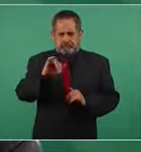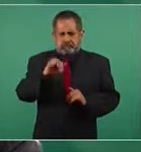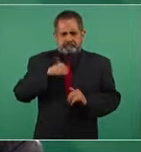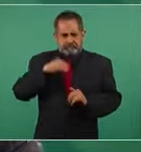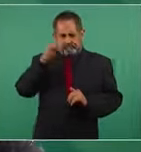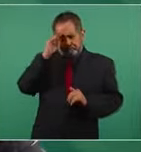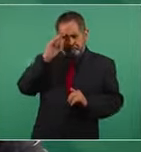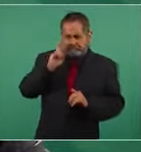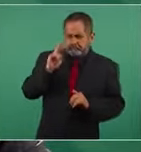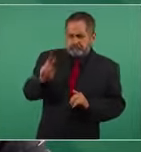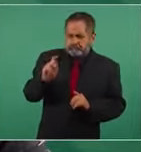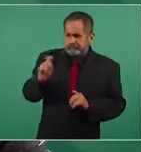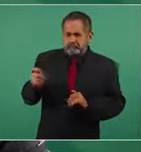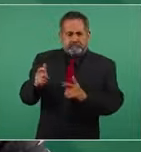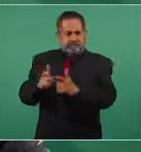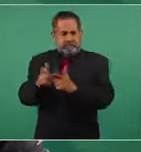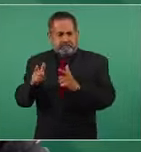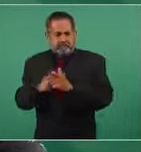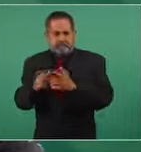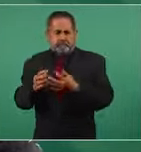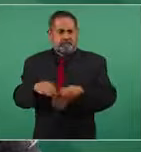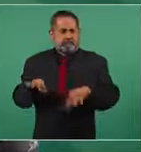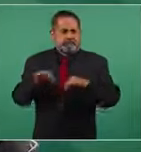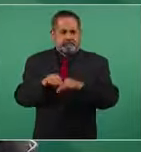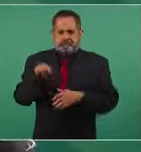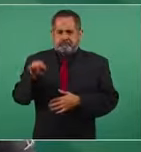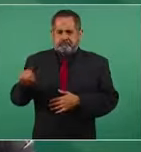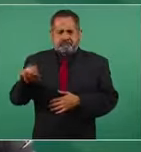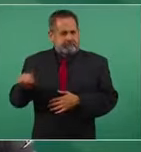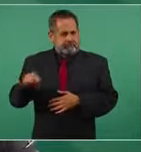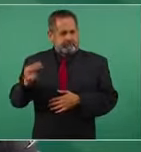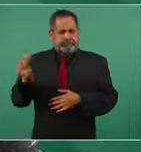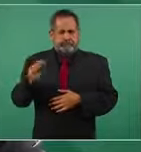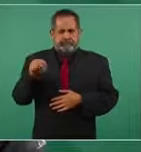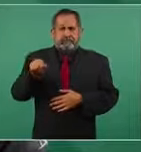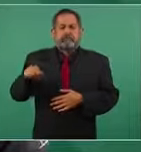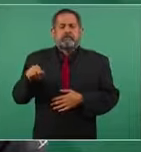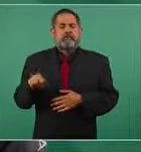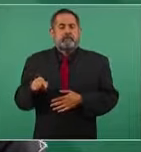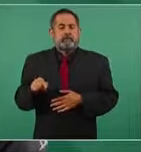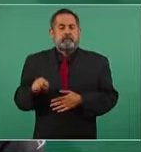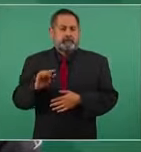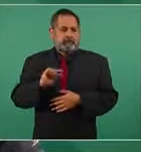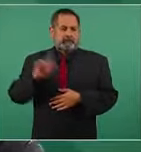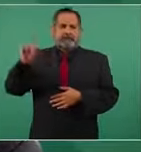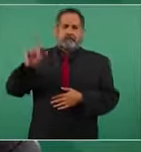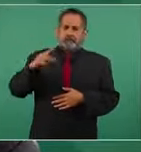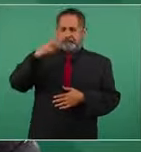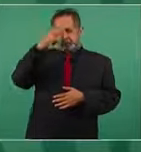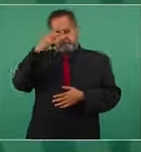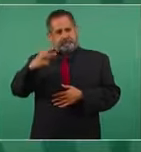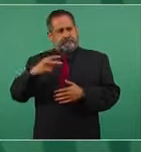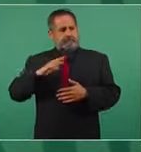pendientes, nos importa muchísimo. Es el prestigio de México